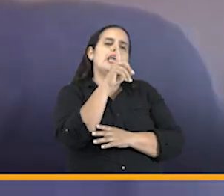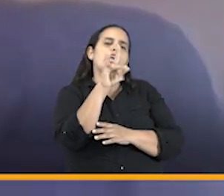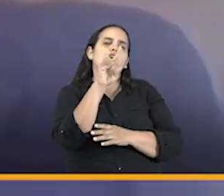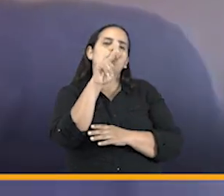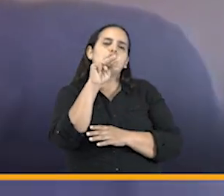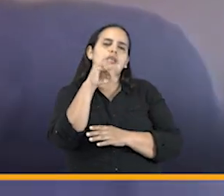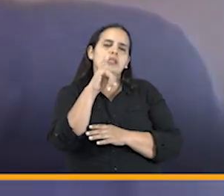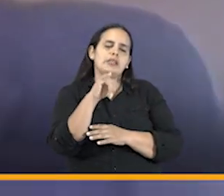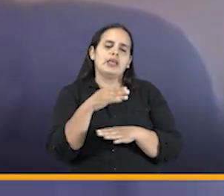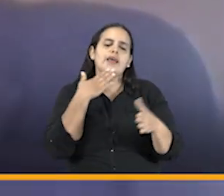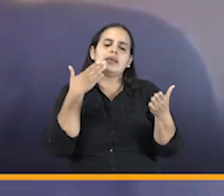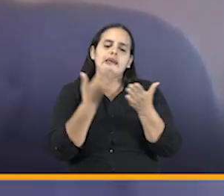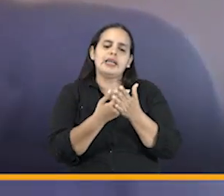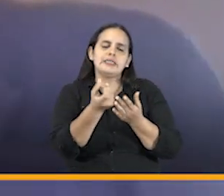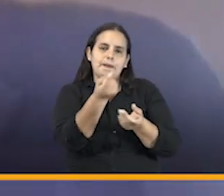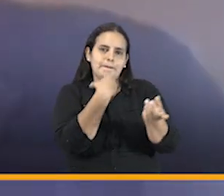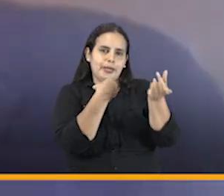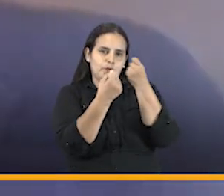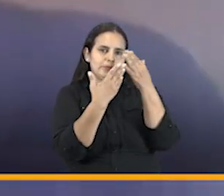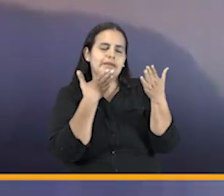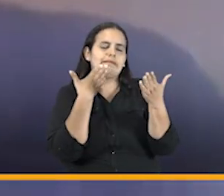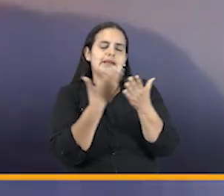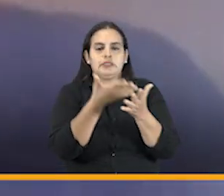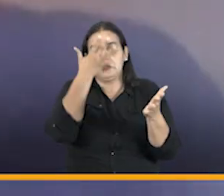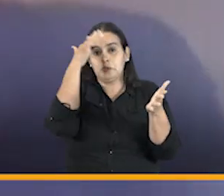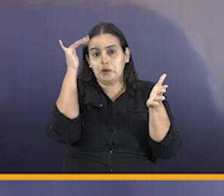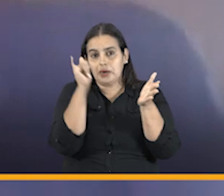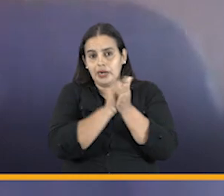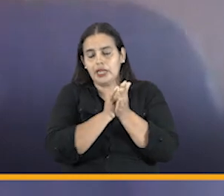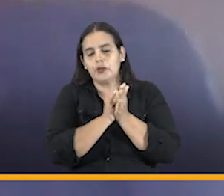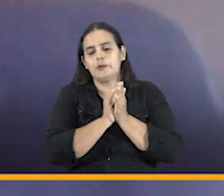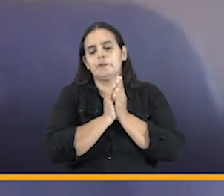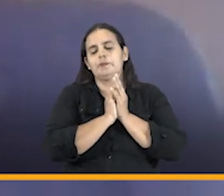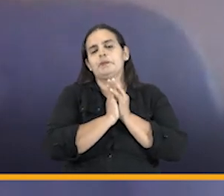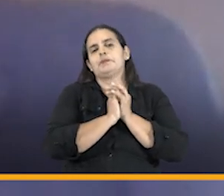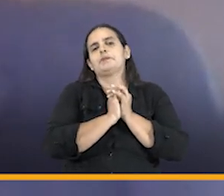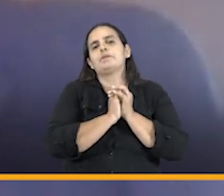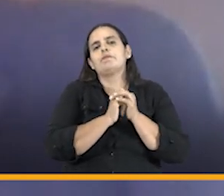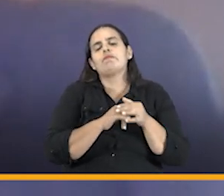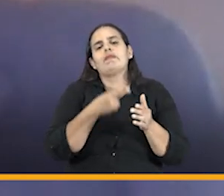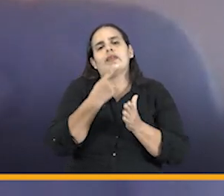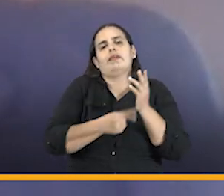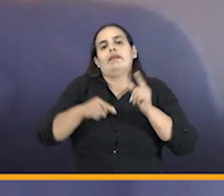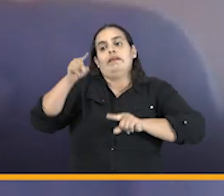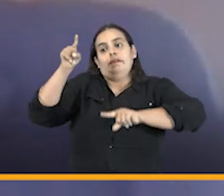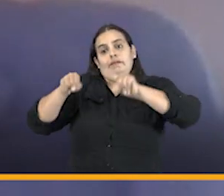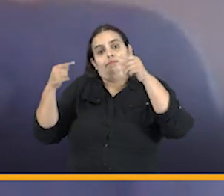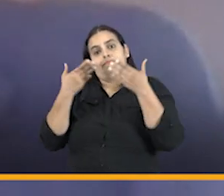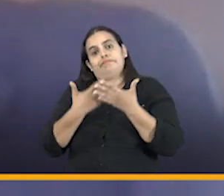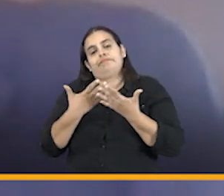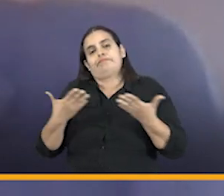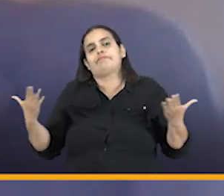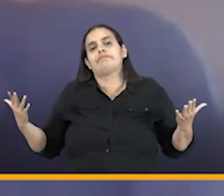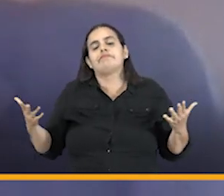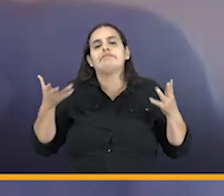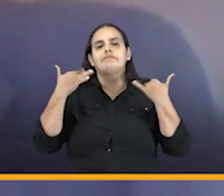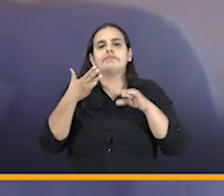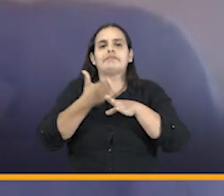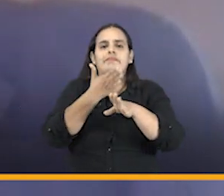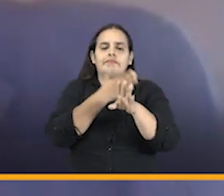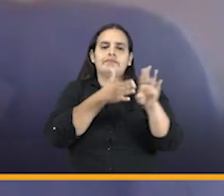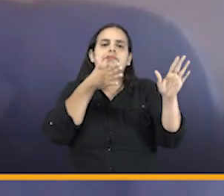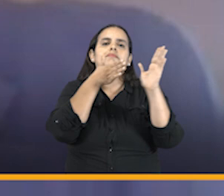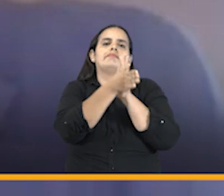por la pregunta creo que algunos de los elementos fueron ya